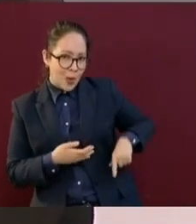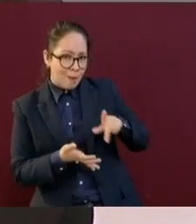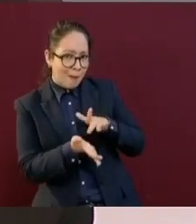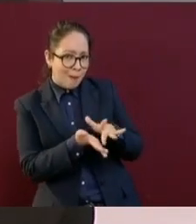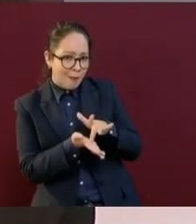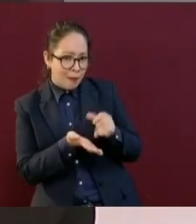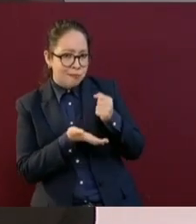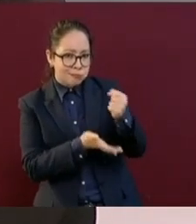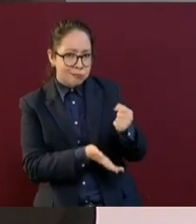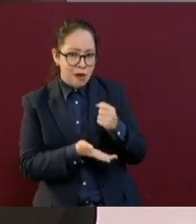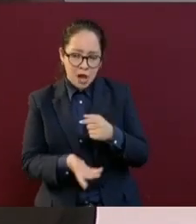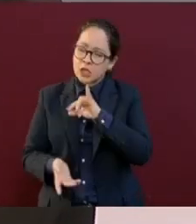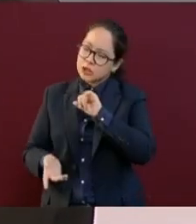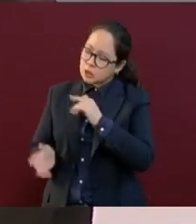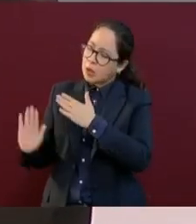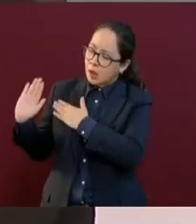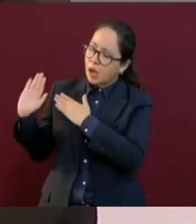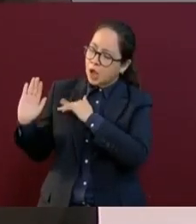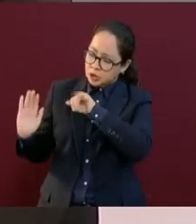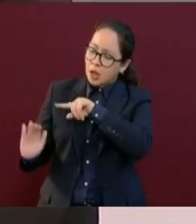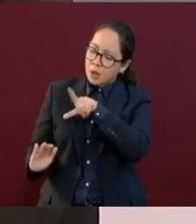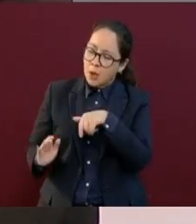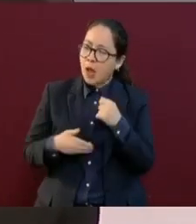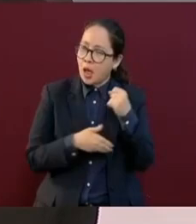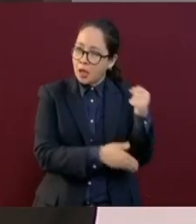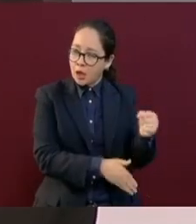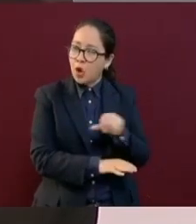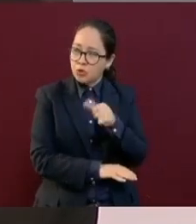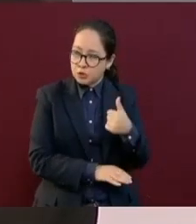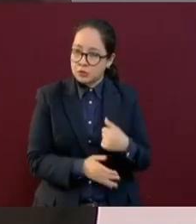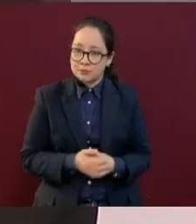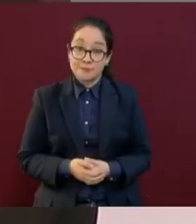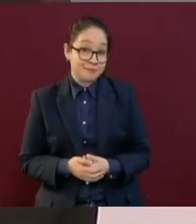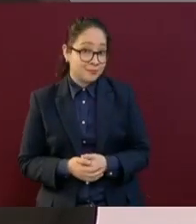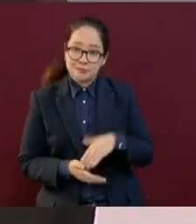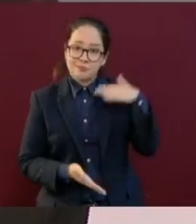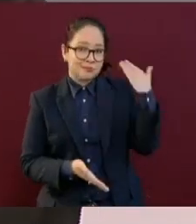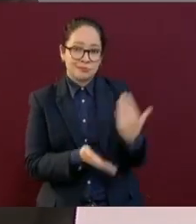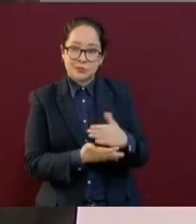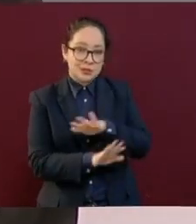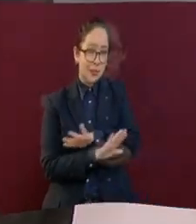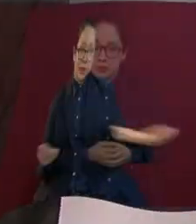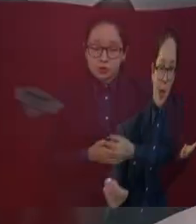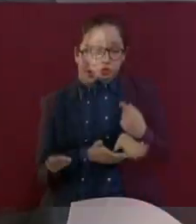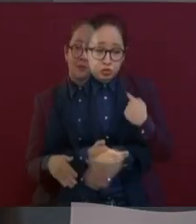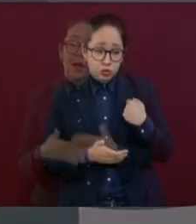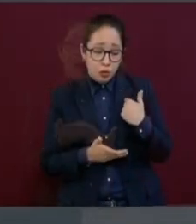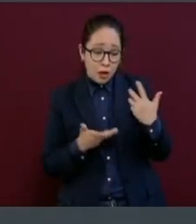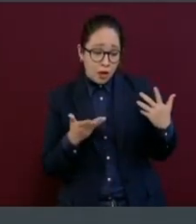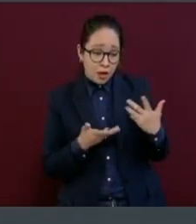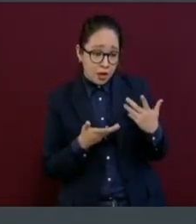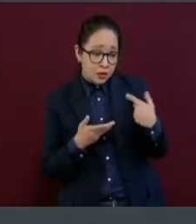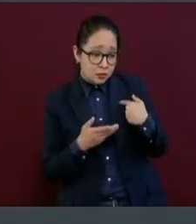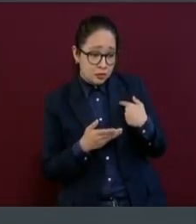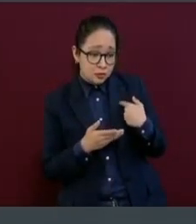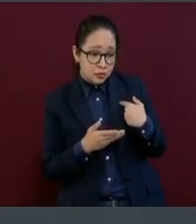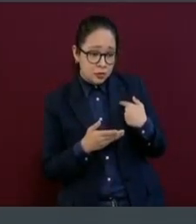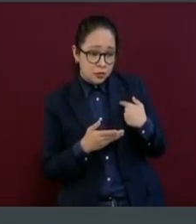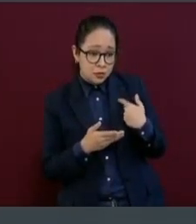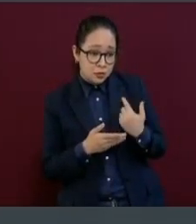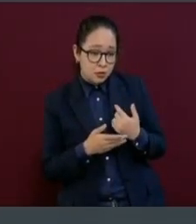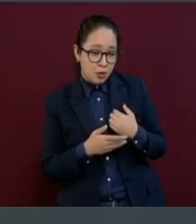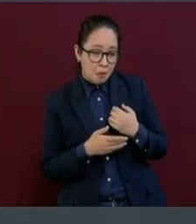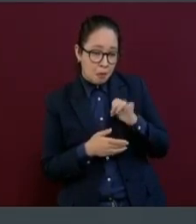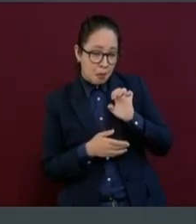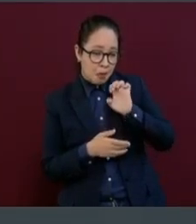del gobierno. Ahora todo se entrega de manera directa. yo jamás